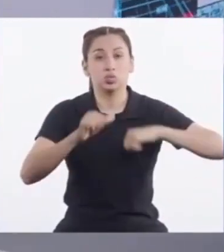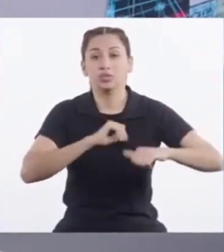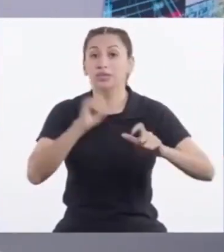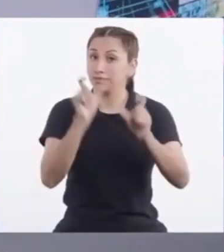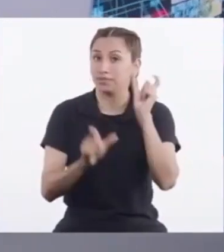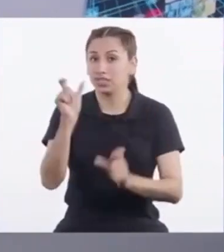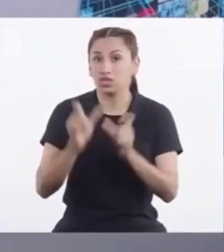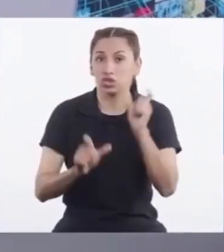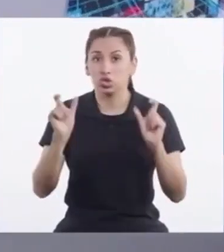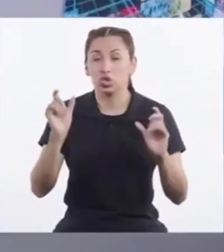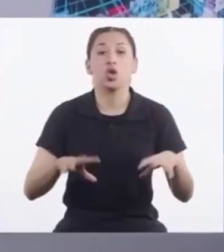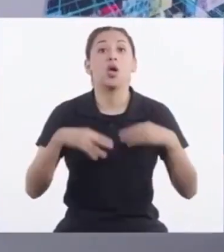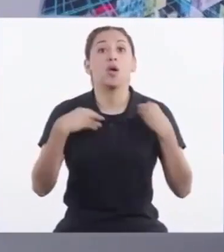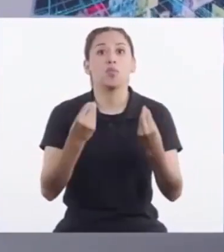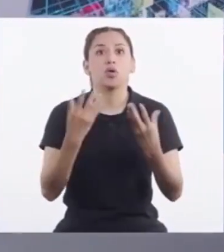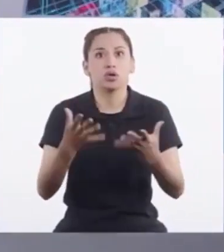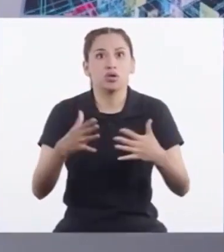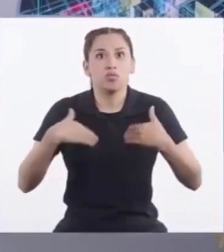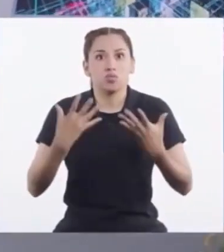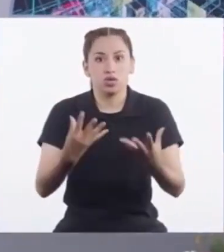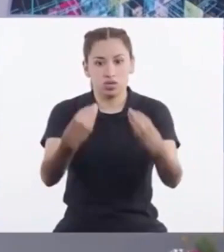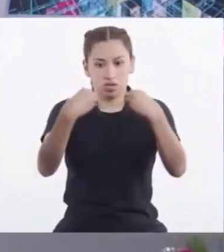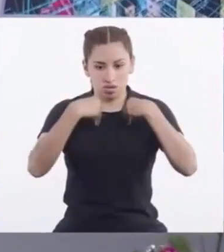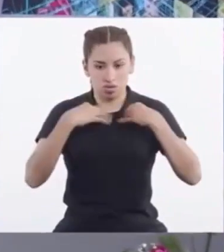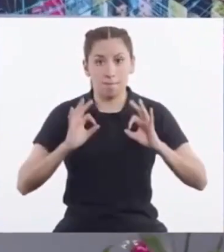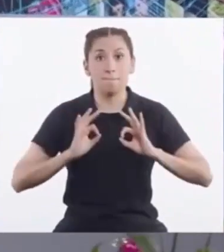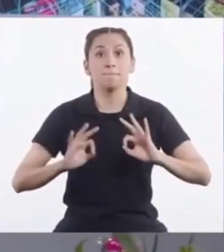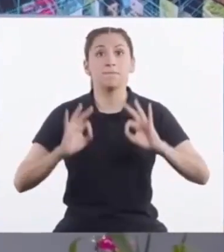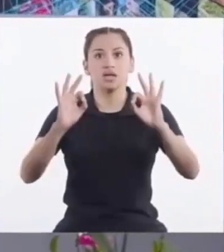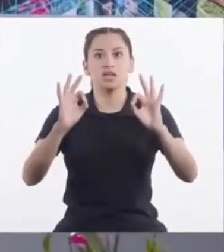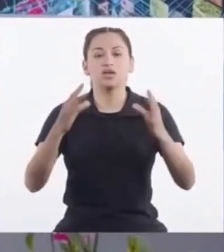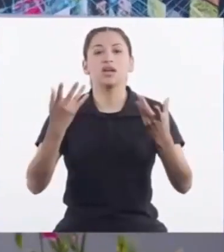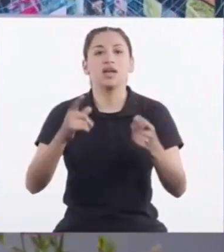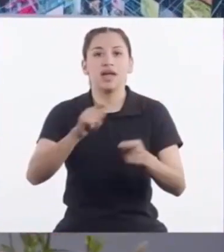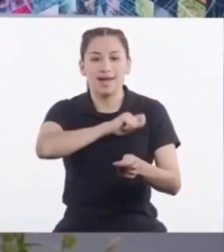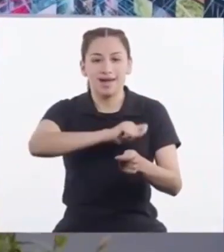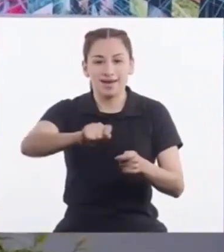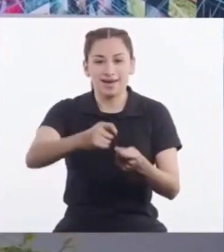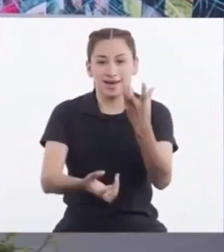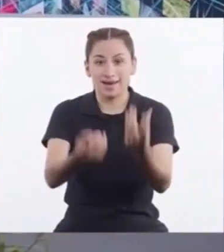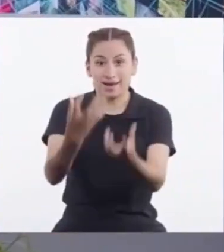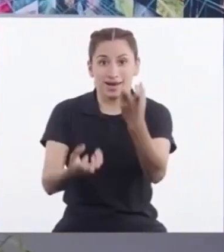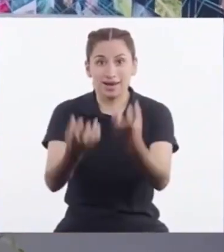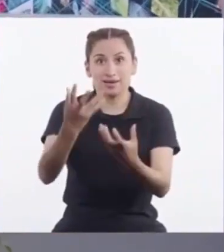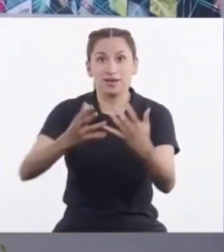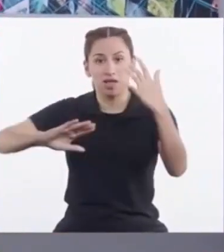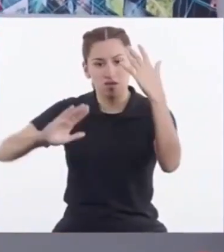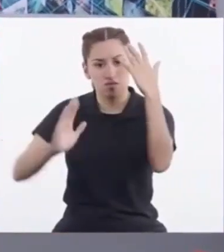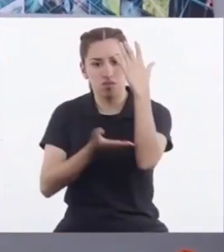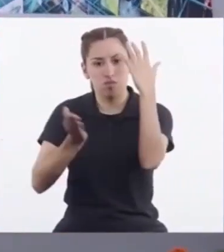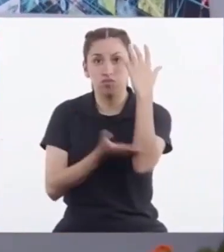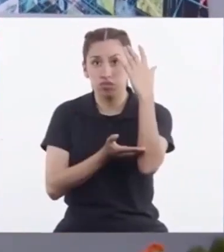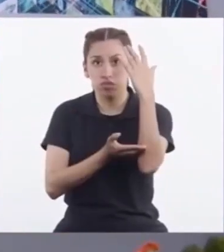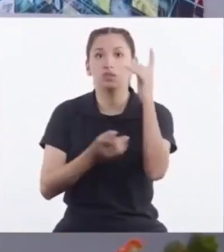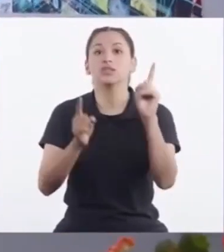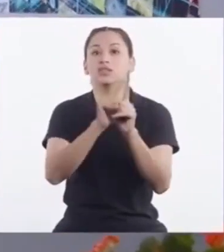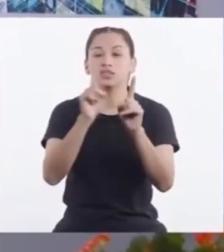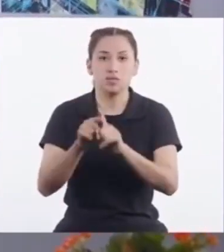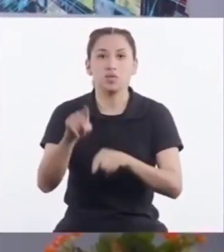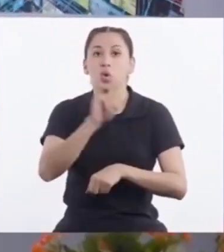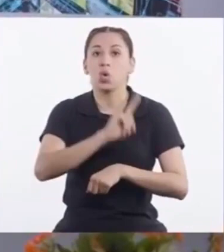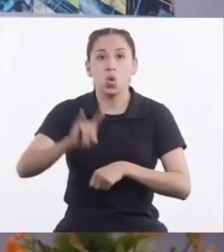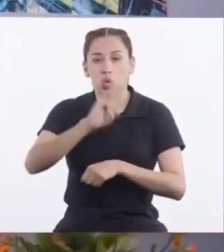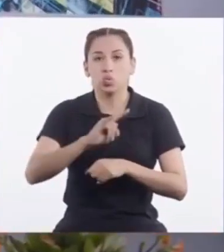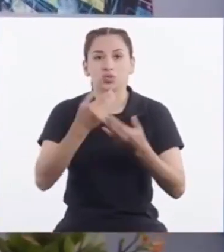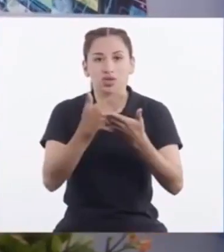humanos Pues Pueden ponernos En peligro Como la quema De terrenos La tala De árboles Y el